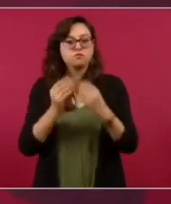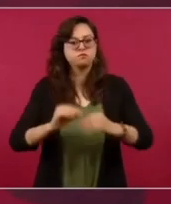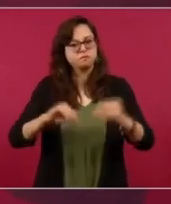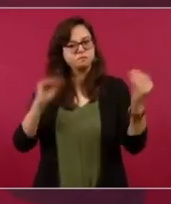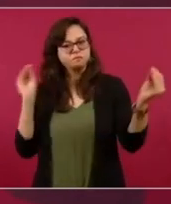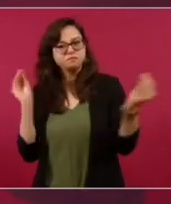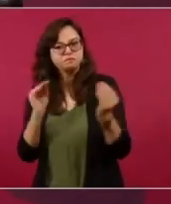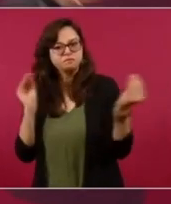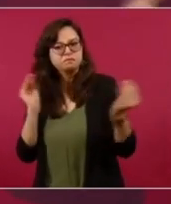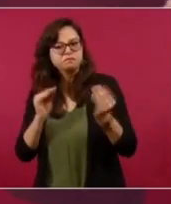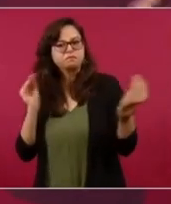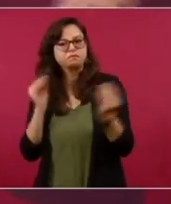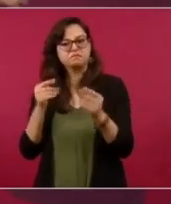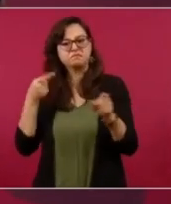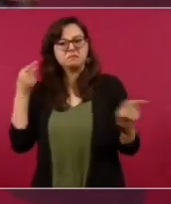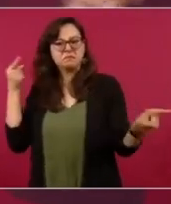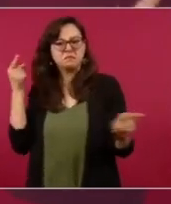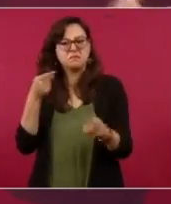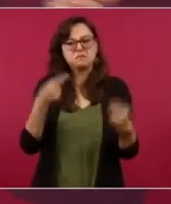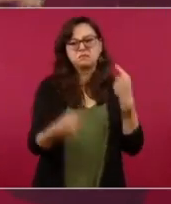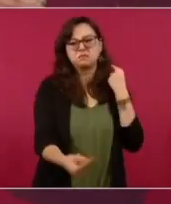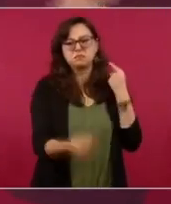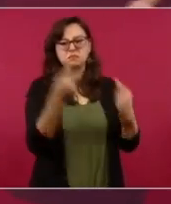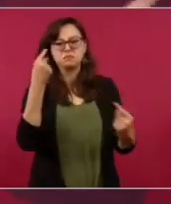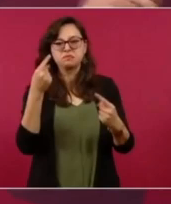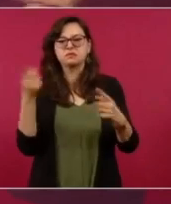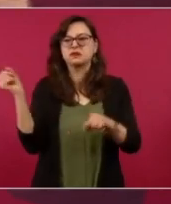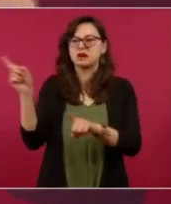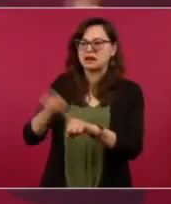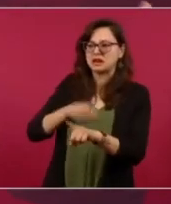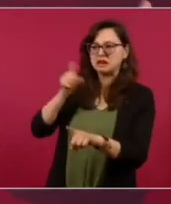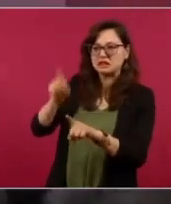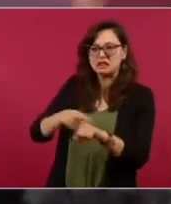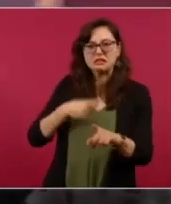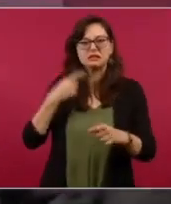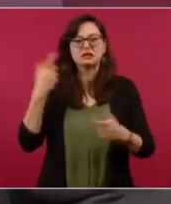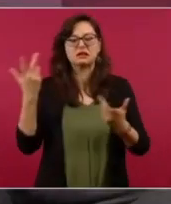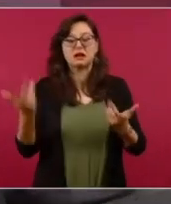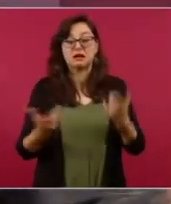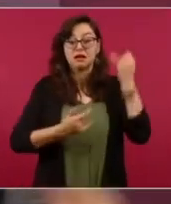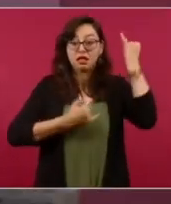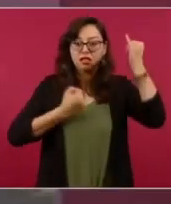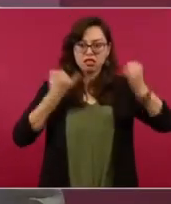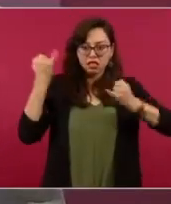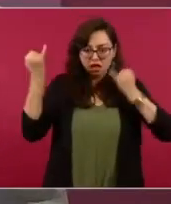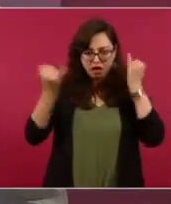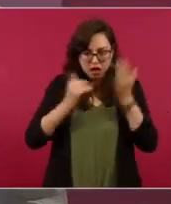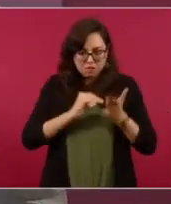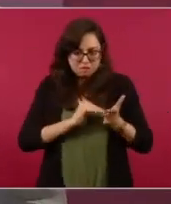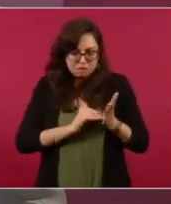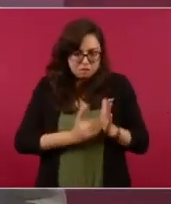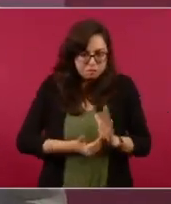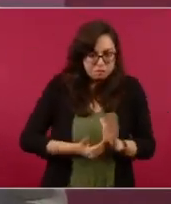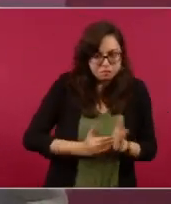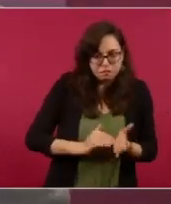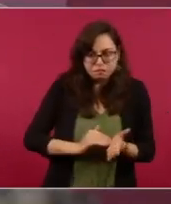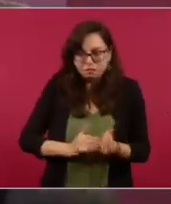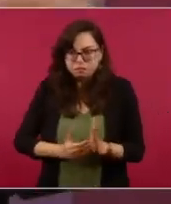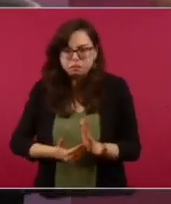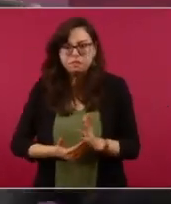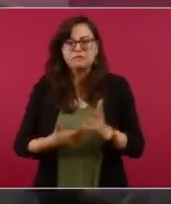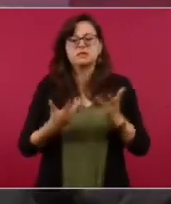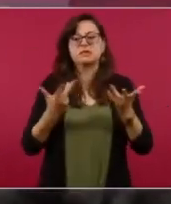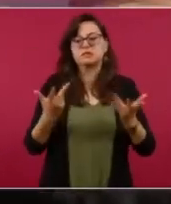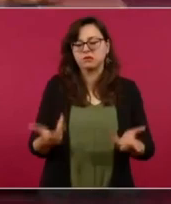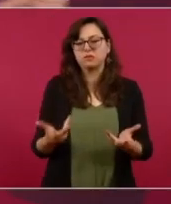son los cuestionamientos las críticas en la prensa las